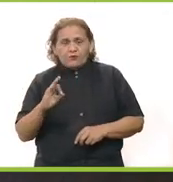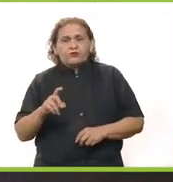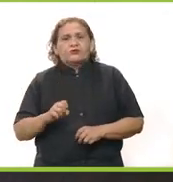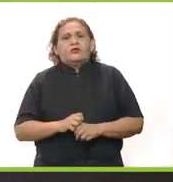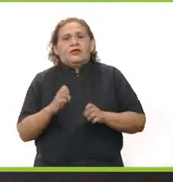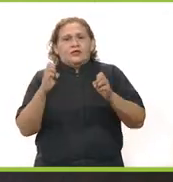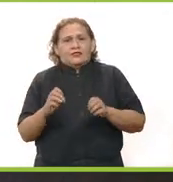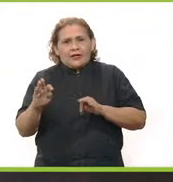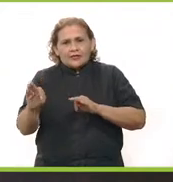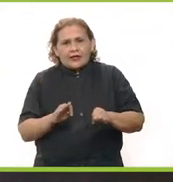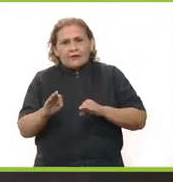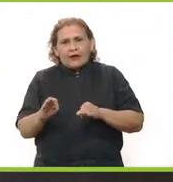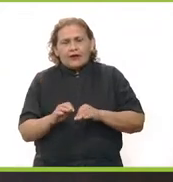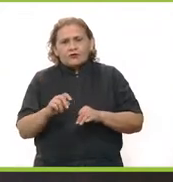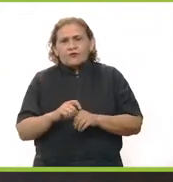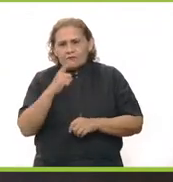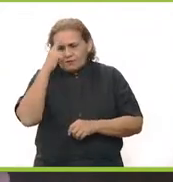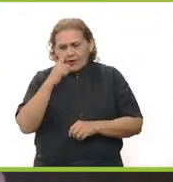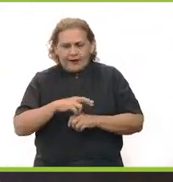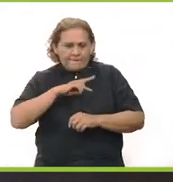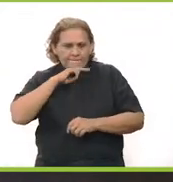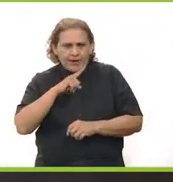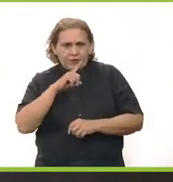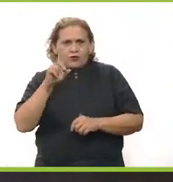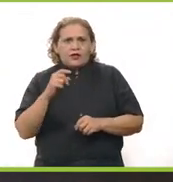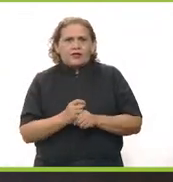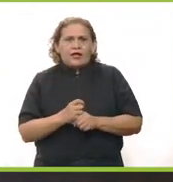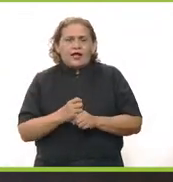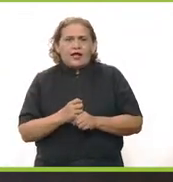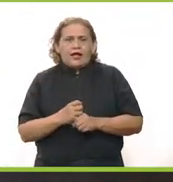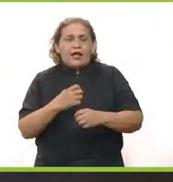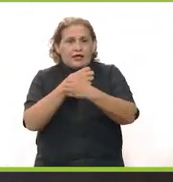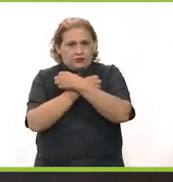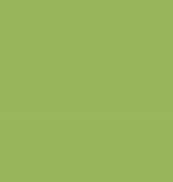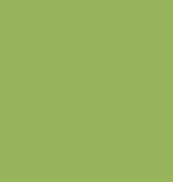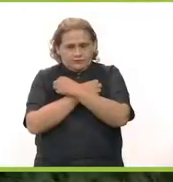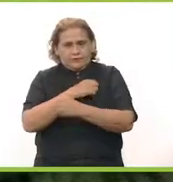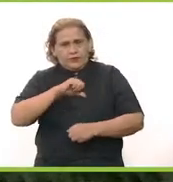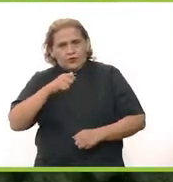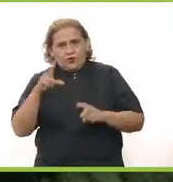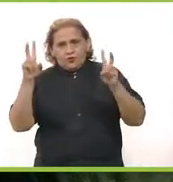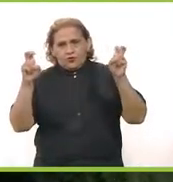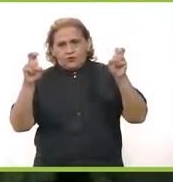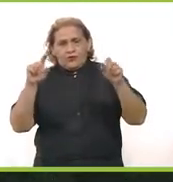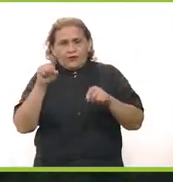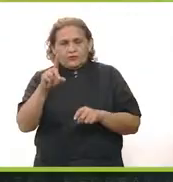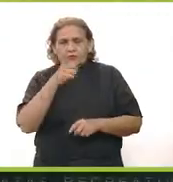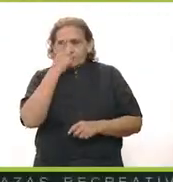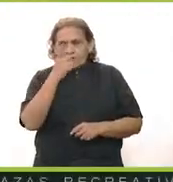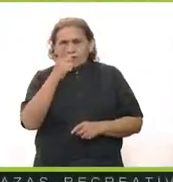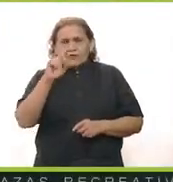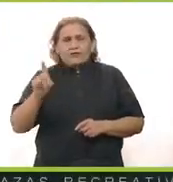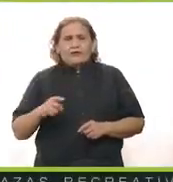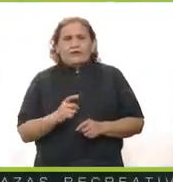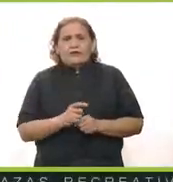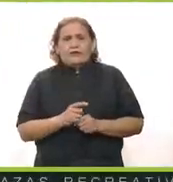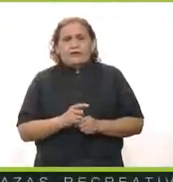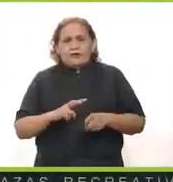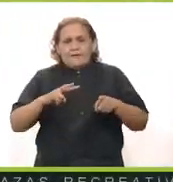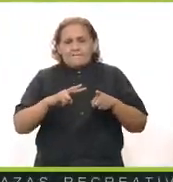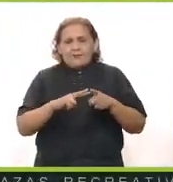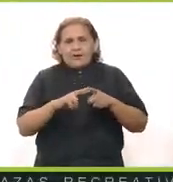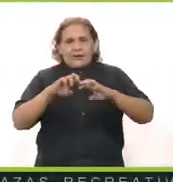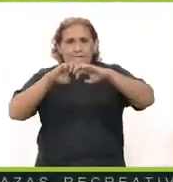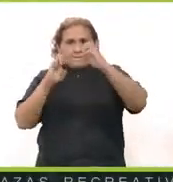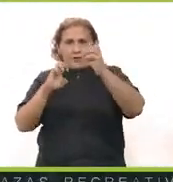gobierno del Estado, podamos estar trabajando juntos para poder mejorar el tema de la educación. Y otro tema bien importante es lo que tú comentas, que es